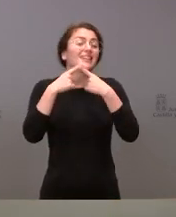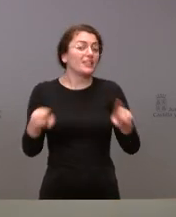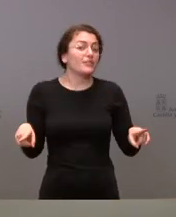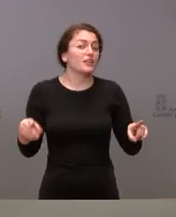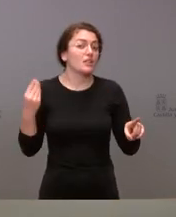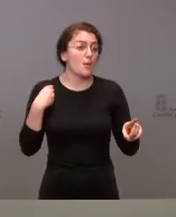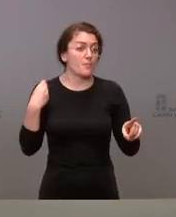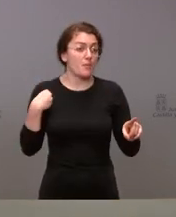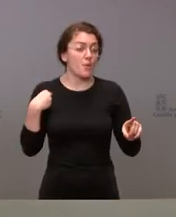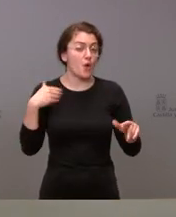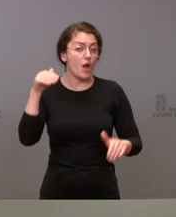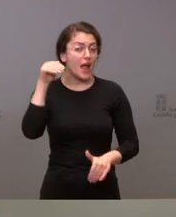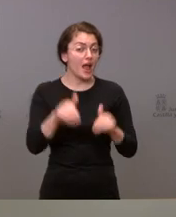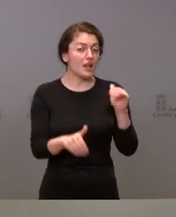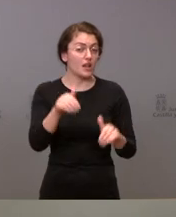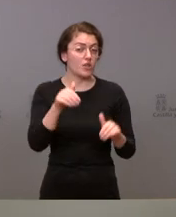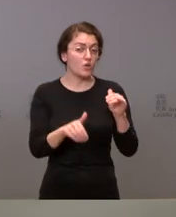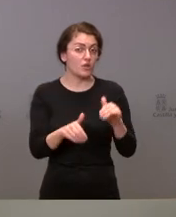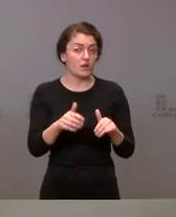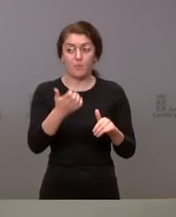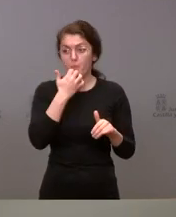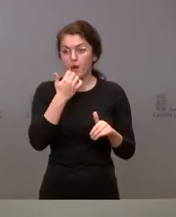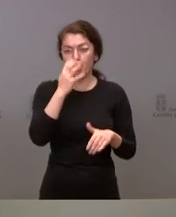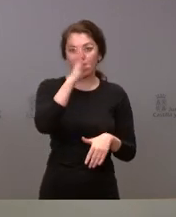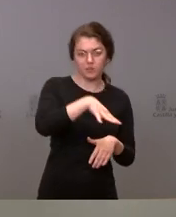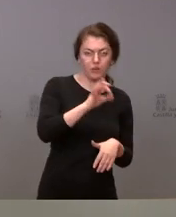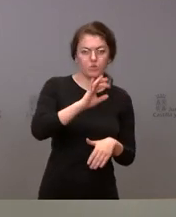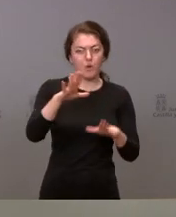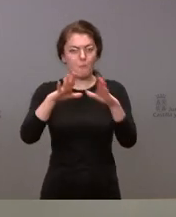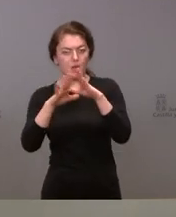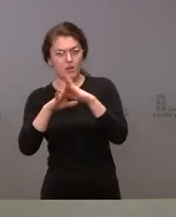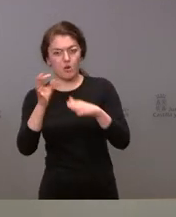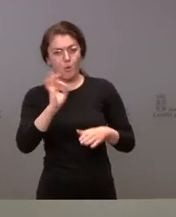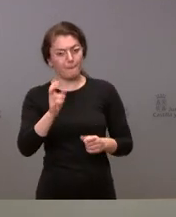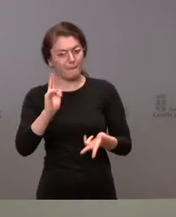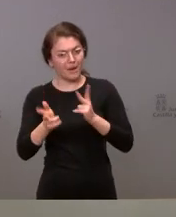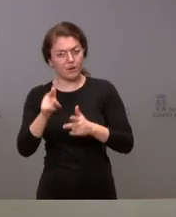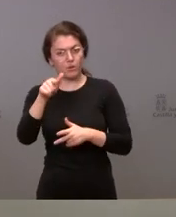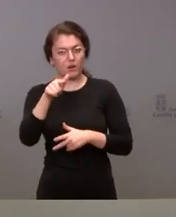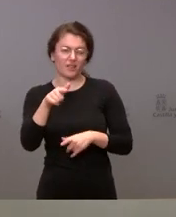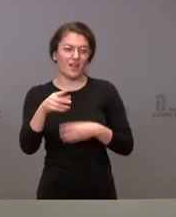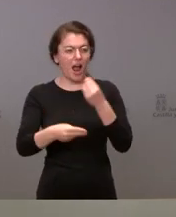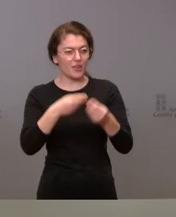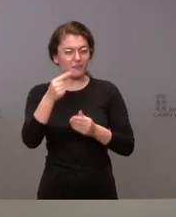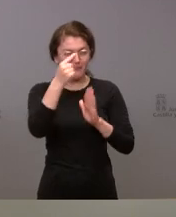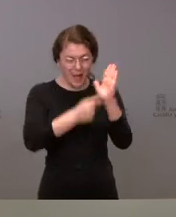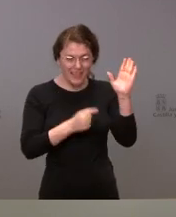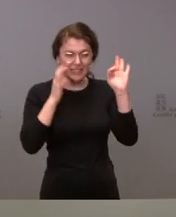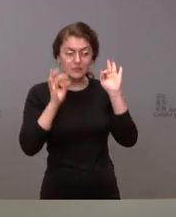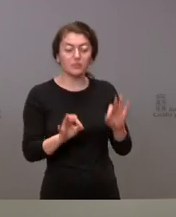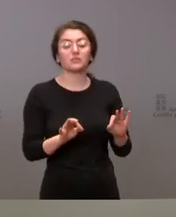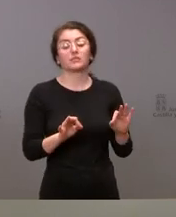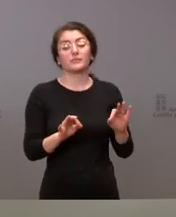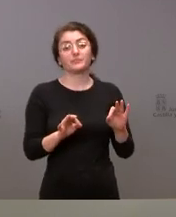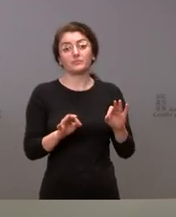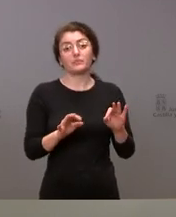elecciones donde en el caso de Cataluña Madrid País Vasco se tomaron determinadas medidas era evidentemente